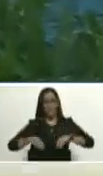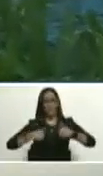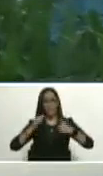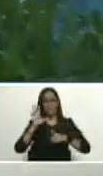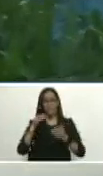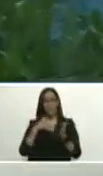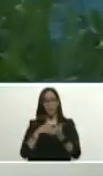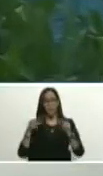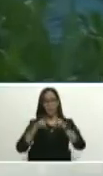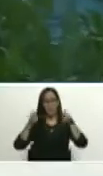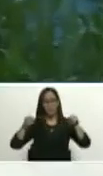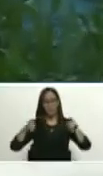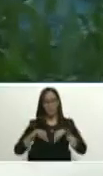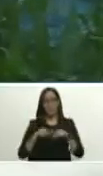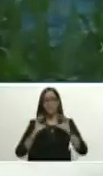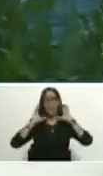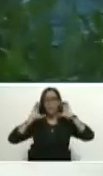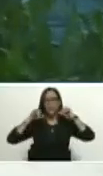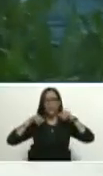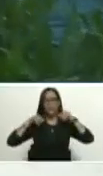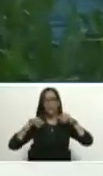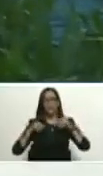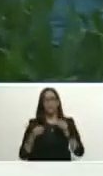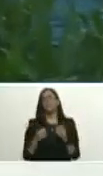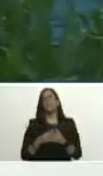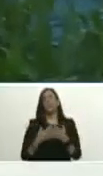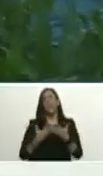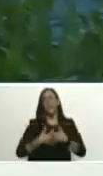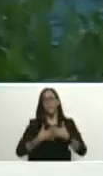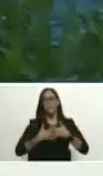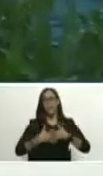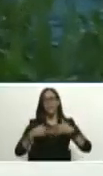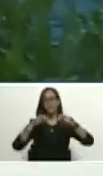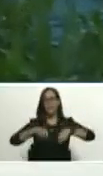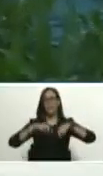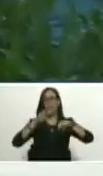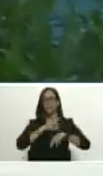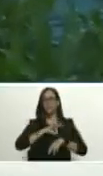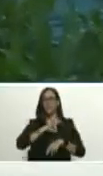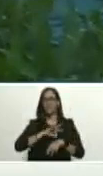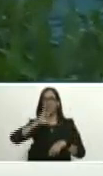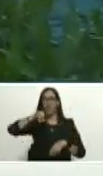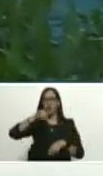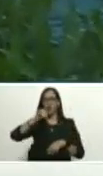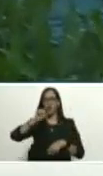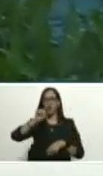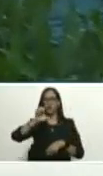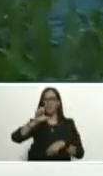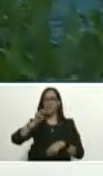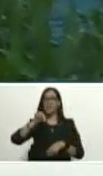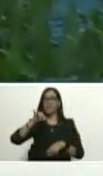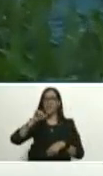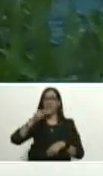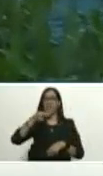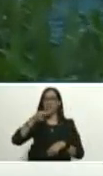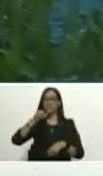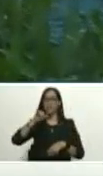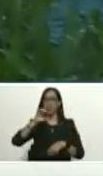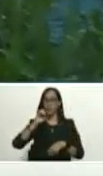hectáreas de maíz de la empresa agraria socialista José Ignacio Abreu de Lima